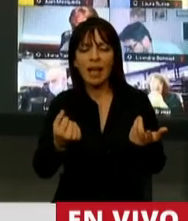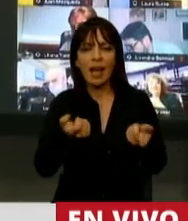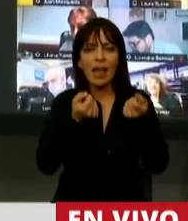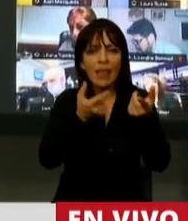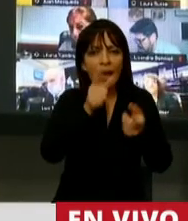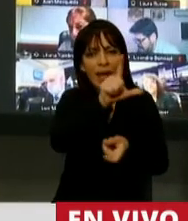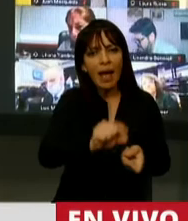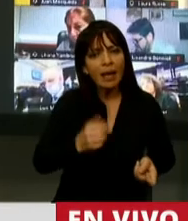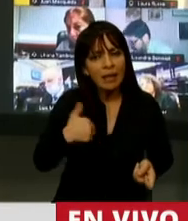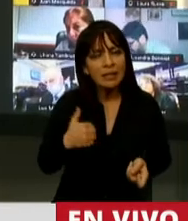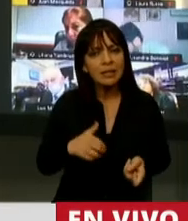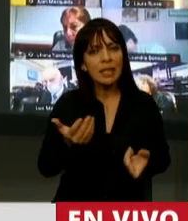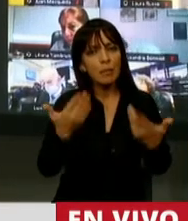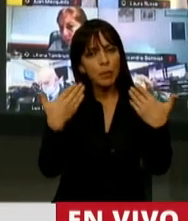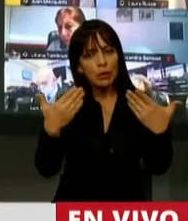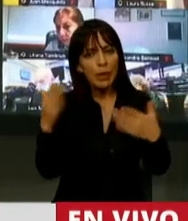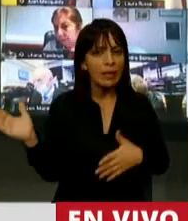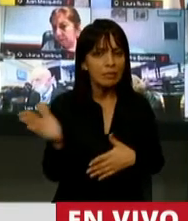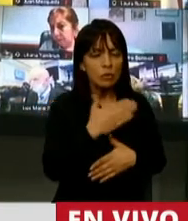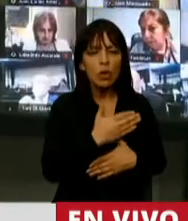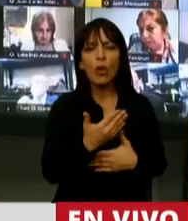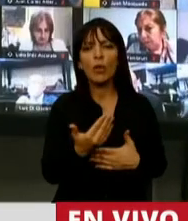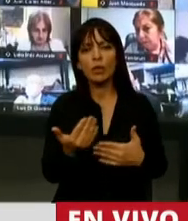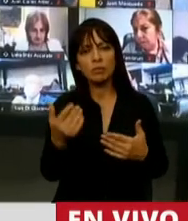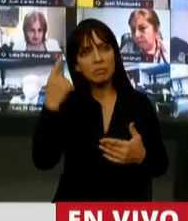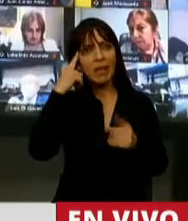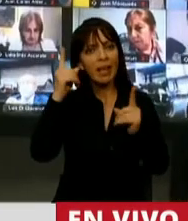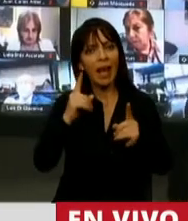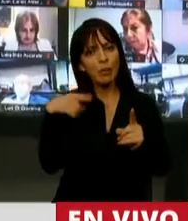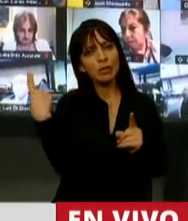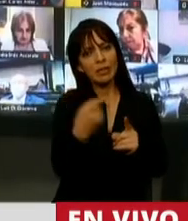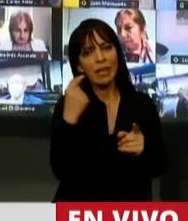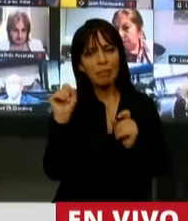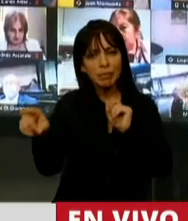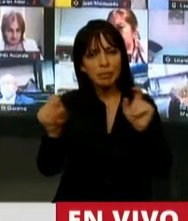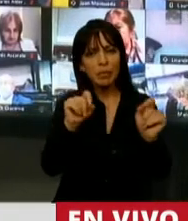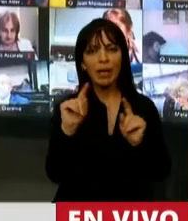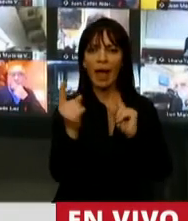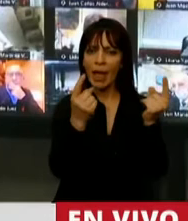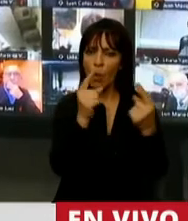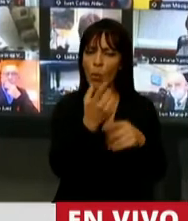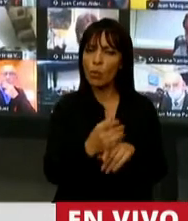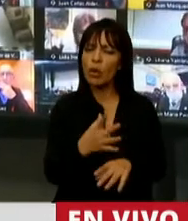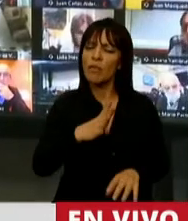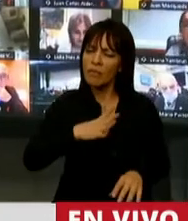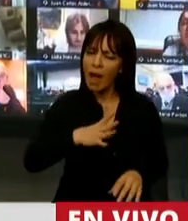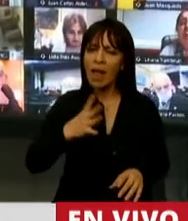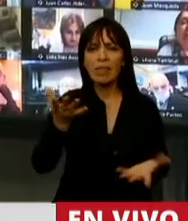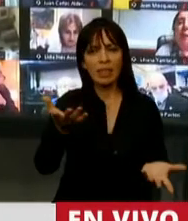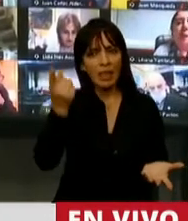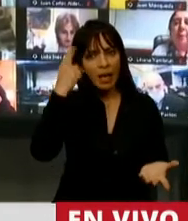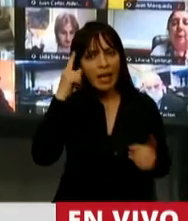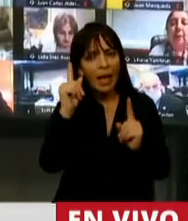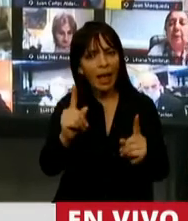también al país las posibilidades de que todos creamos en nosotros mismos. Nos falta creer en nosotros mismos, somos